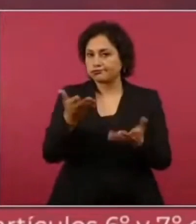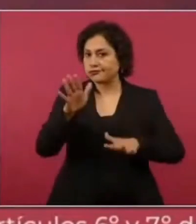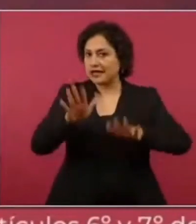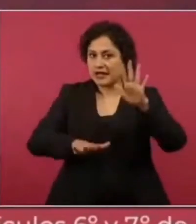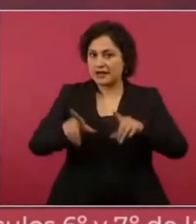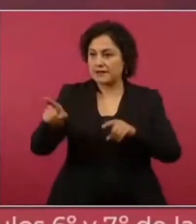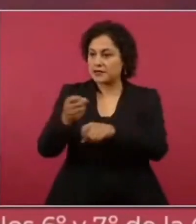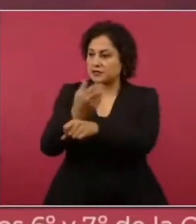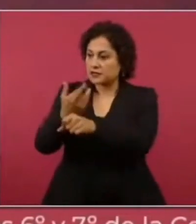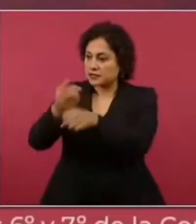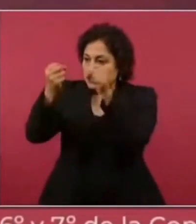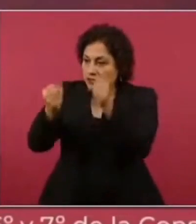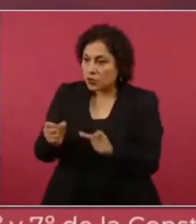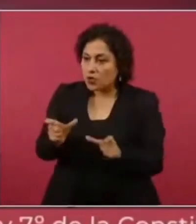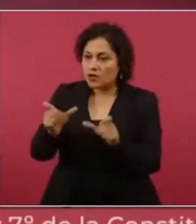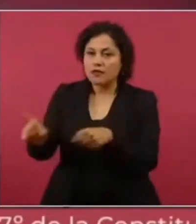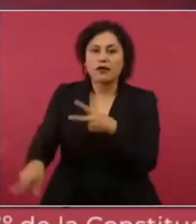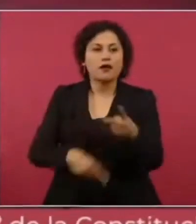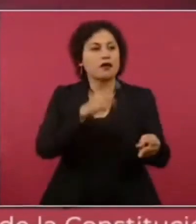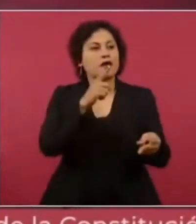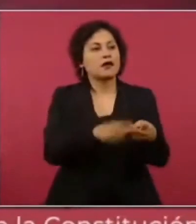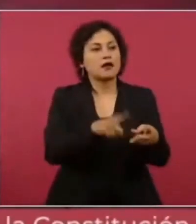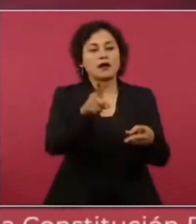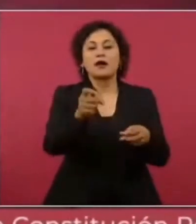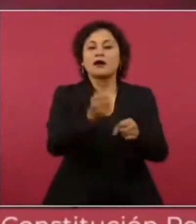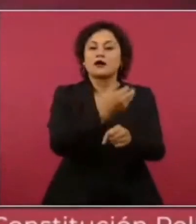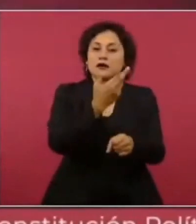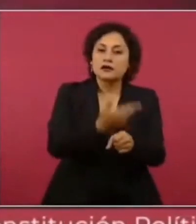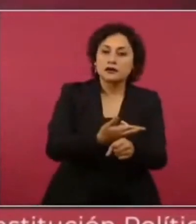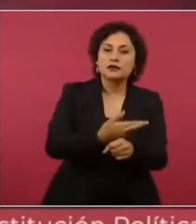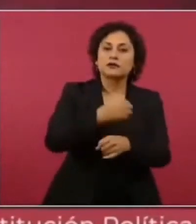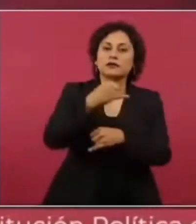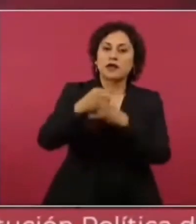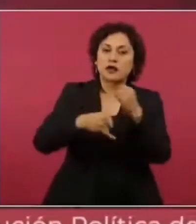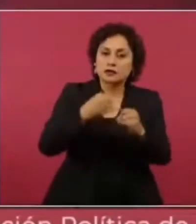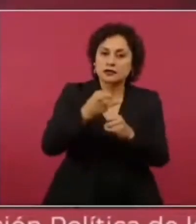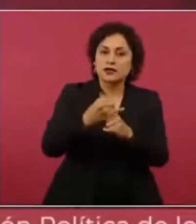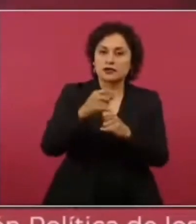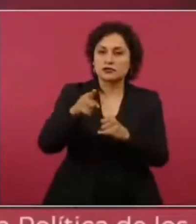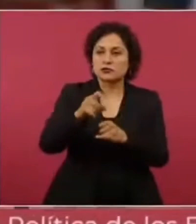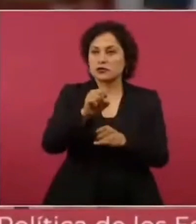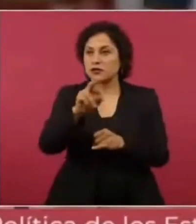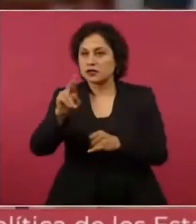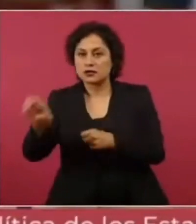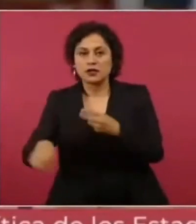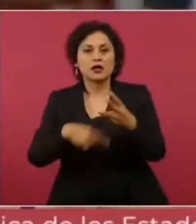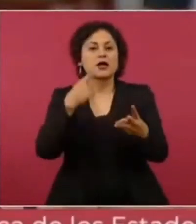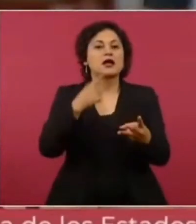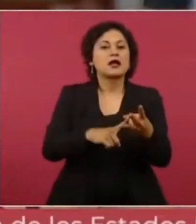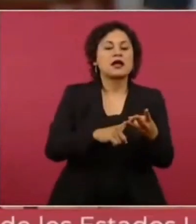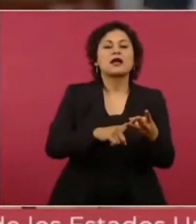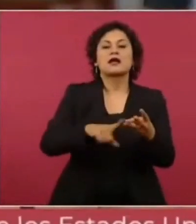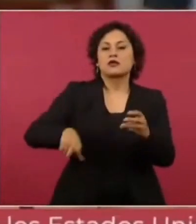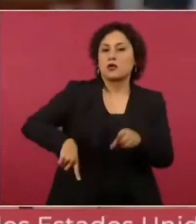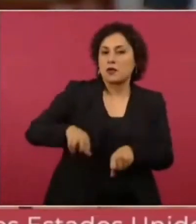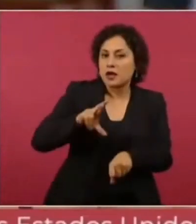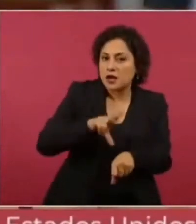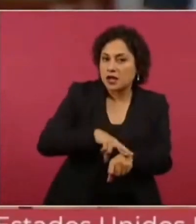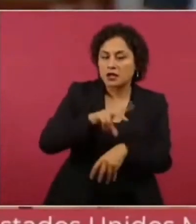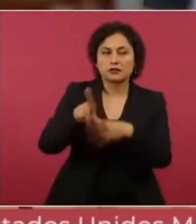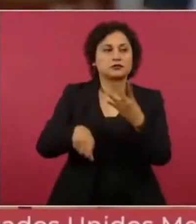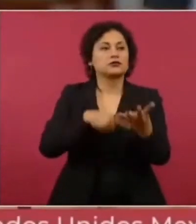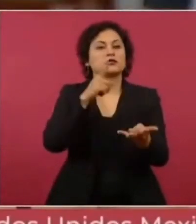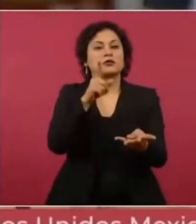Secretaría de Seguridad y Protección Ciudadana, Secretaría de Relaciones Exteriores, Secretaría de Gobernación, la